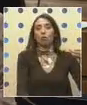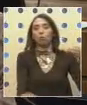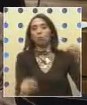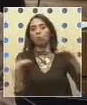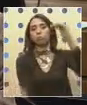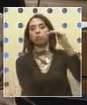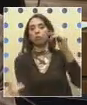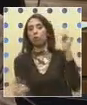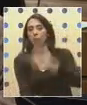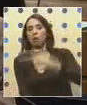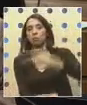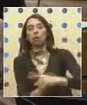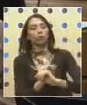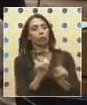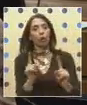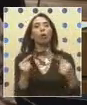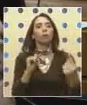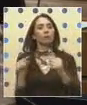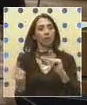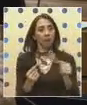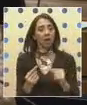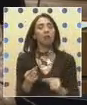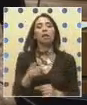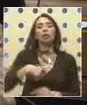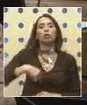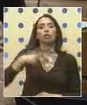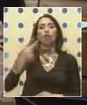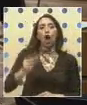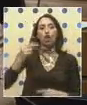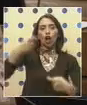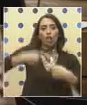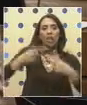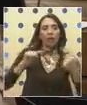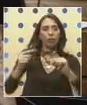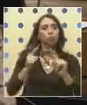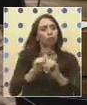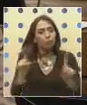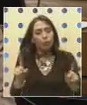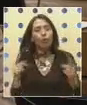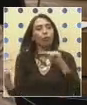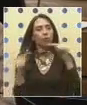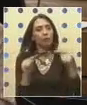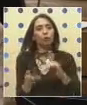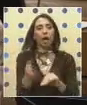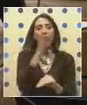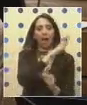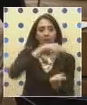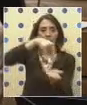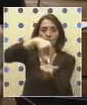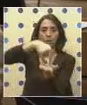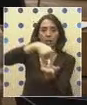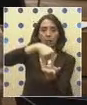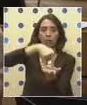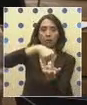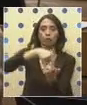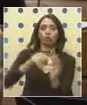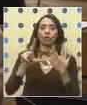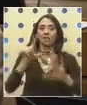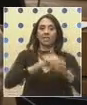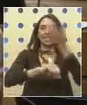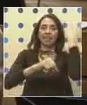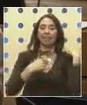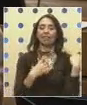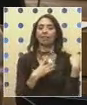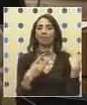debate y no nos neguemos a una discusión. Yo recuerdo en este Parlamento, antes de ingresar, hace siete años, este